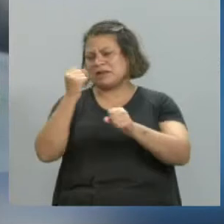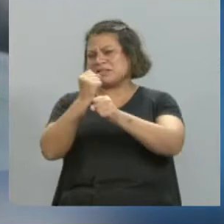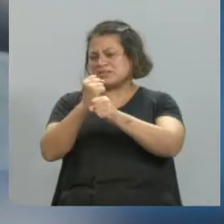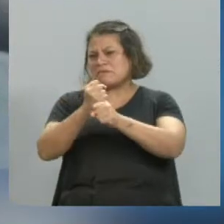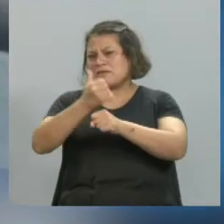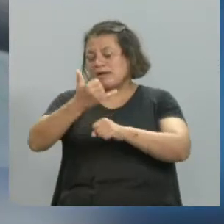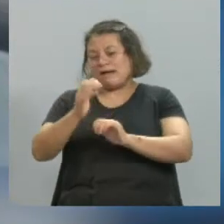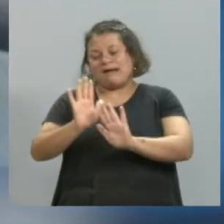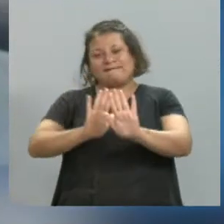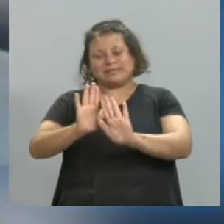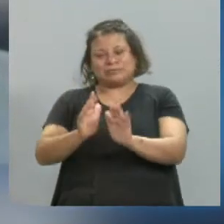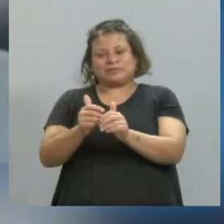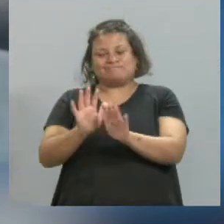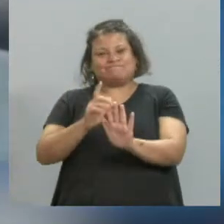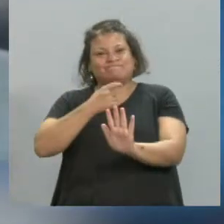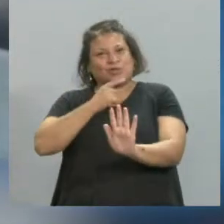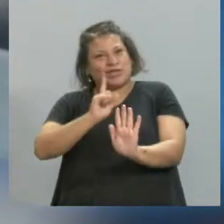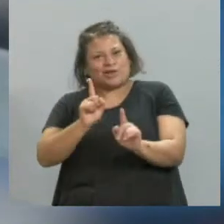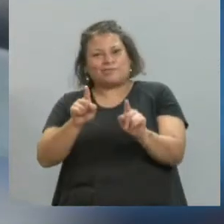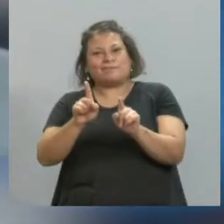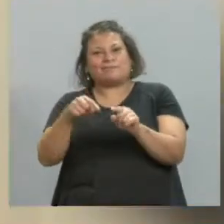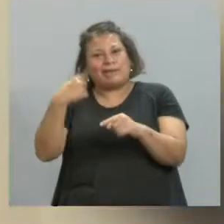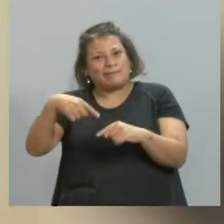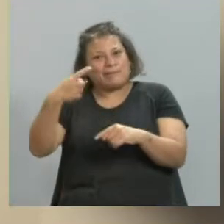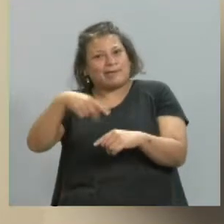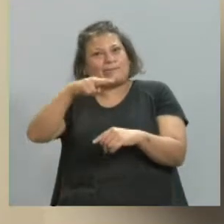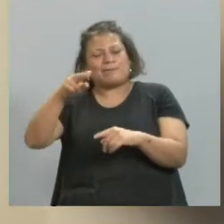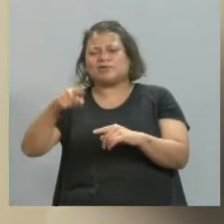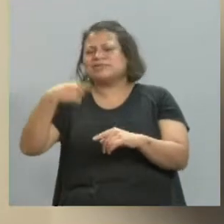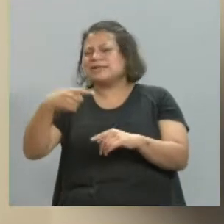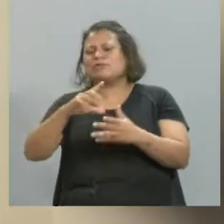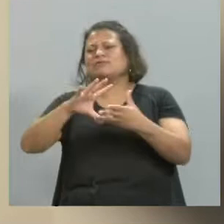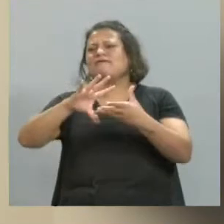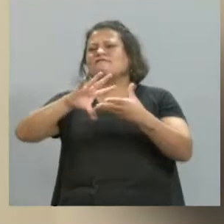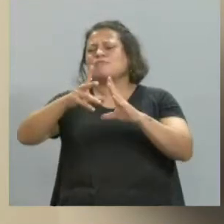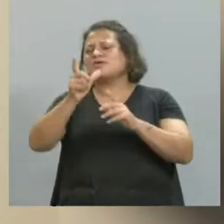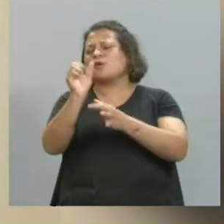intento alejarme, pero siempre vuelvo a esos personajes antropomórficos.